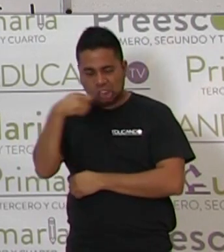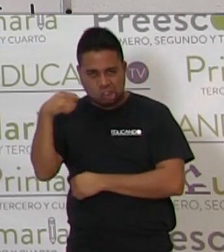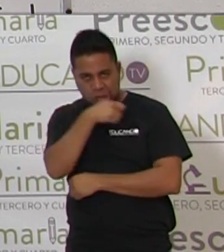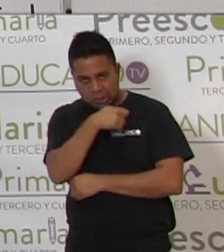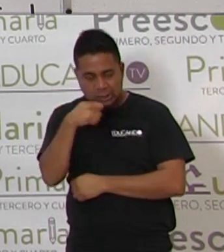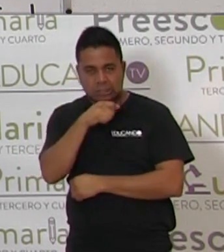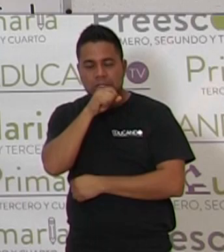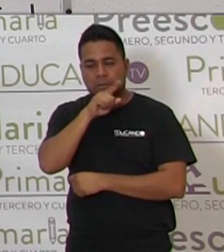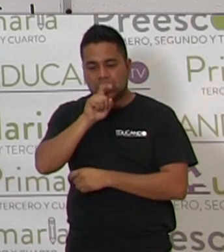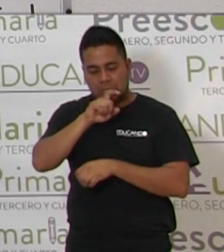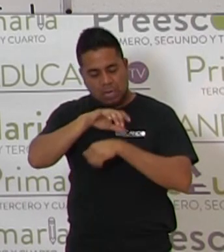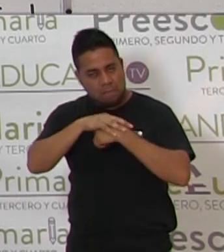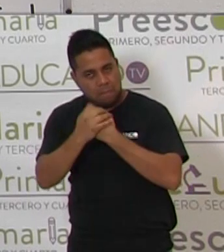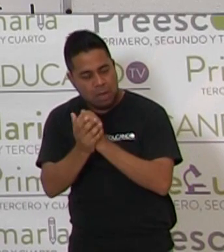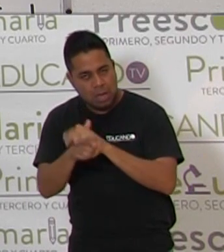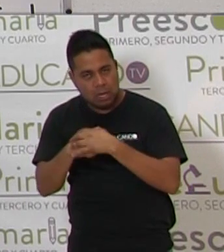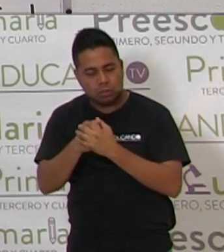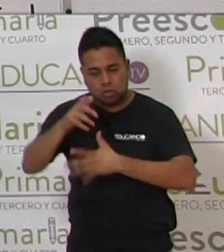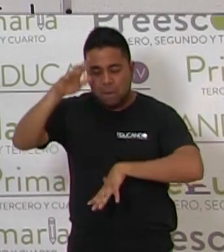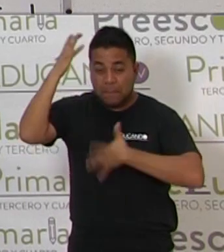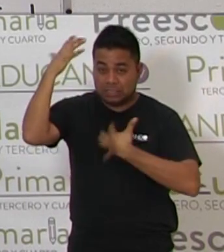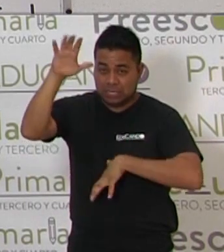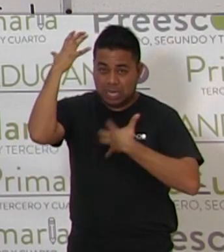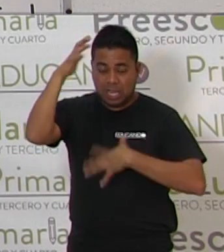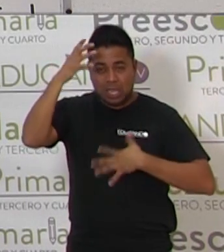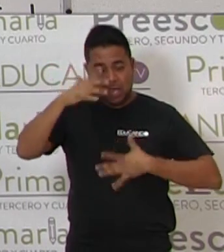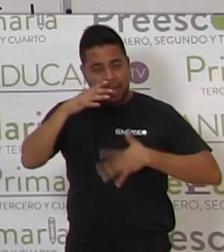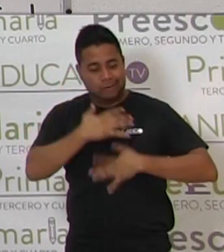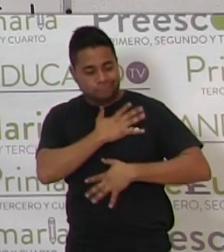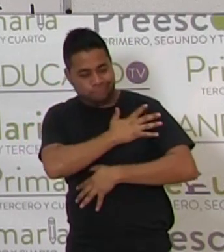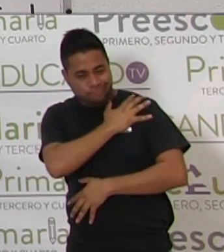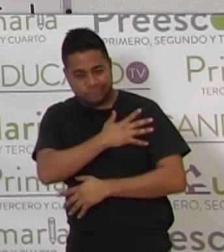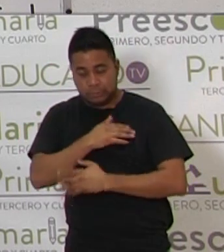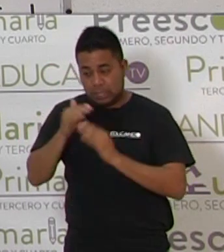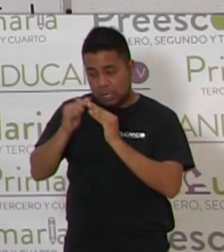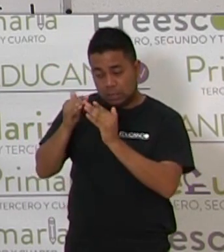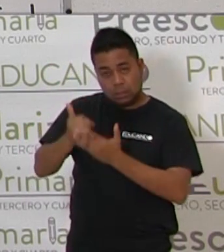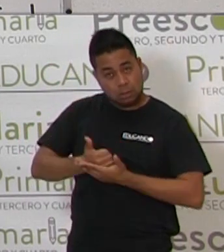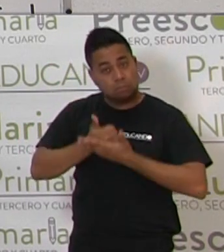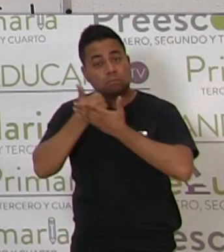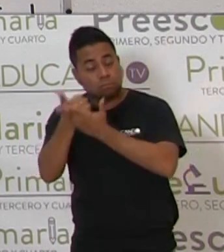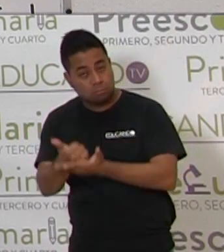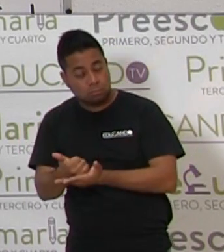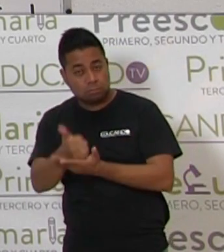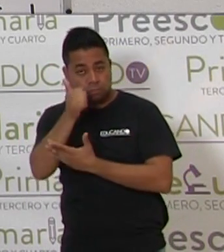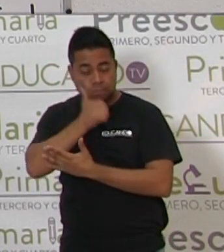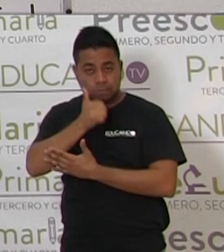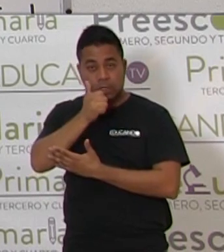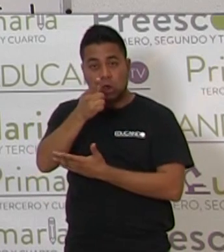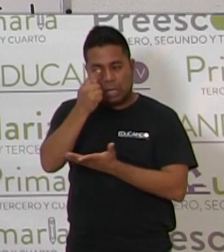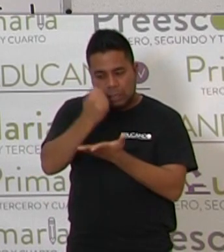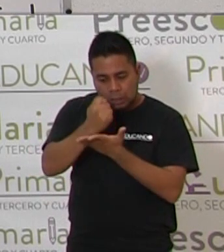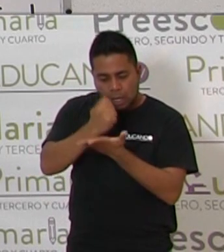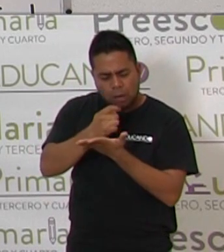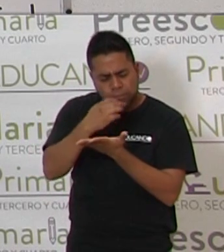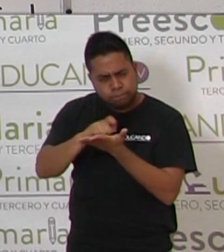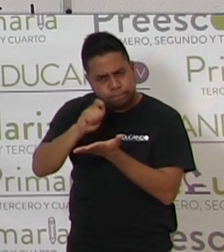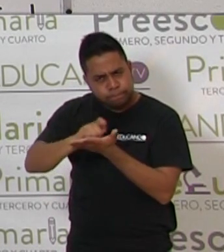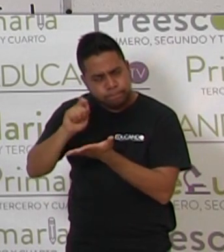lavarse las manos, bañarse, ayudar en casa, hacer la tarea, evitar